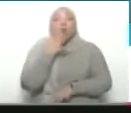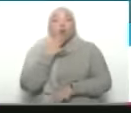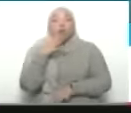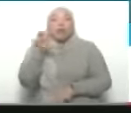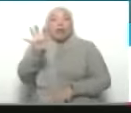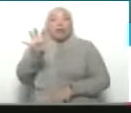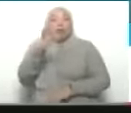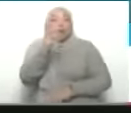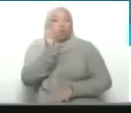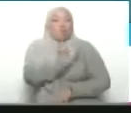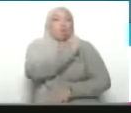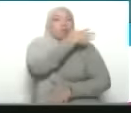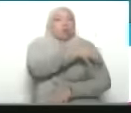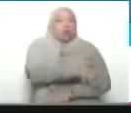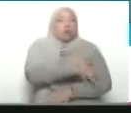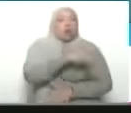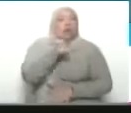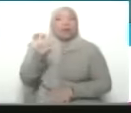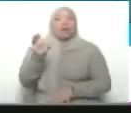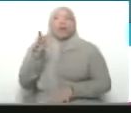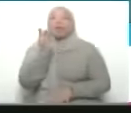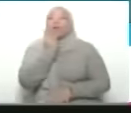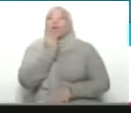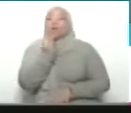estado palestino y el estado de Israel